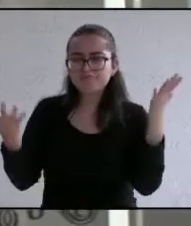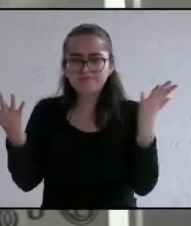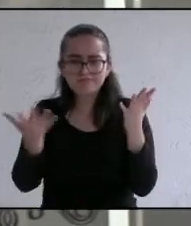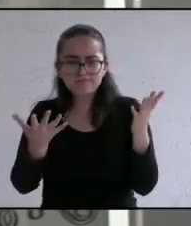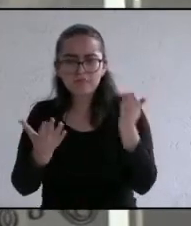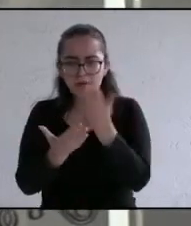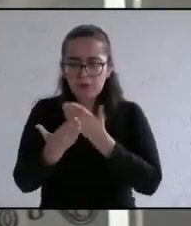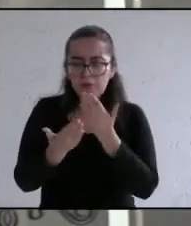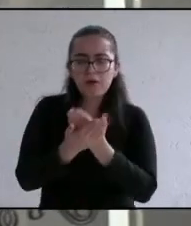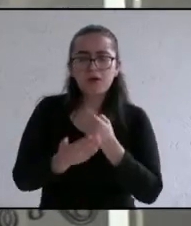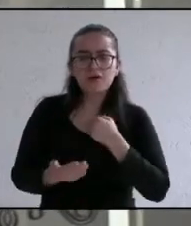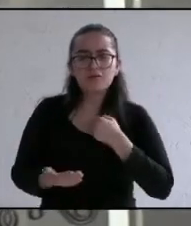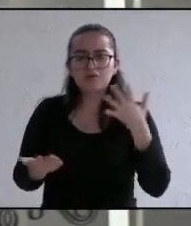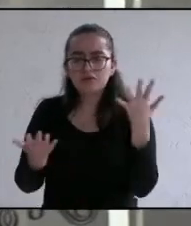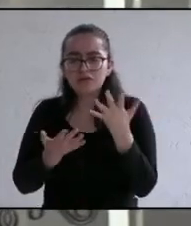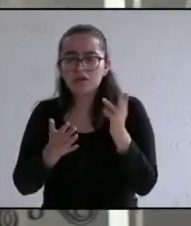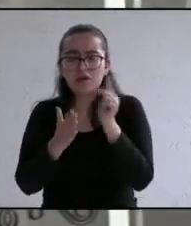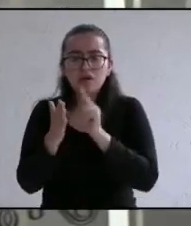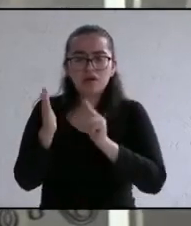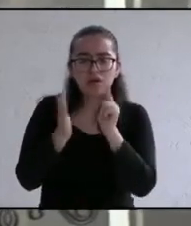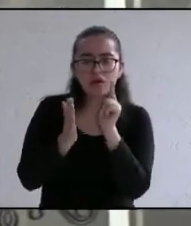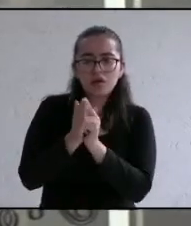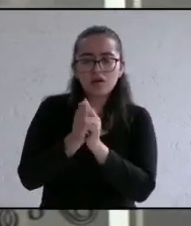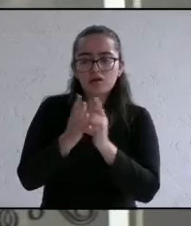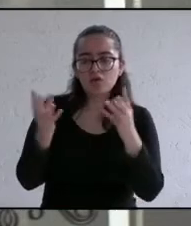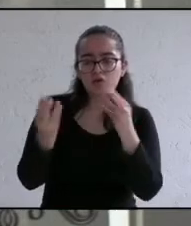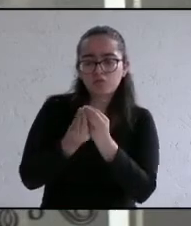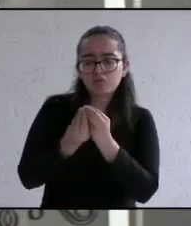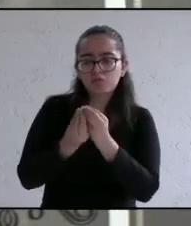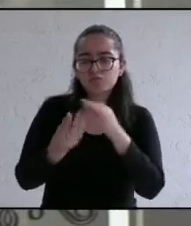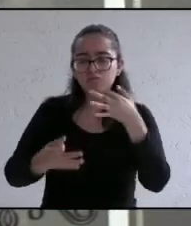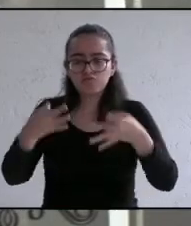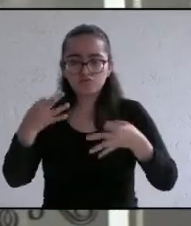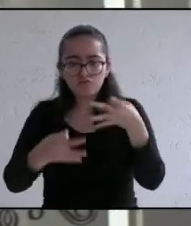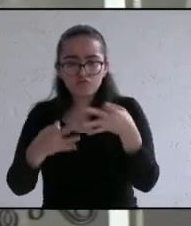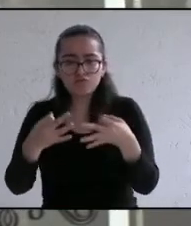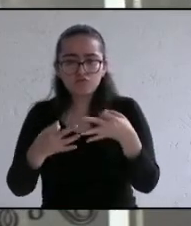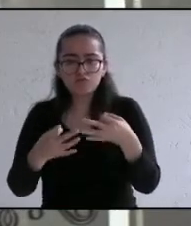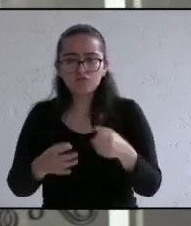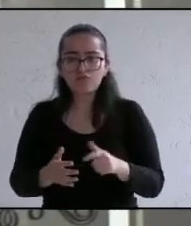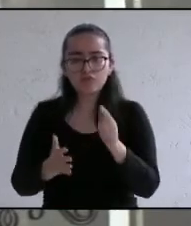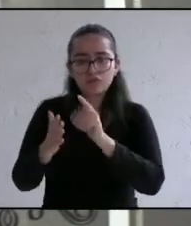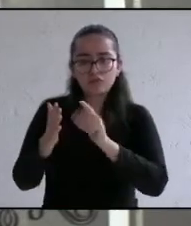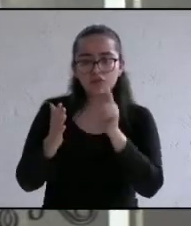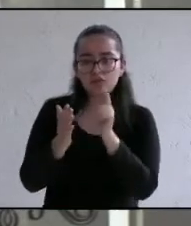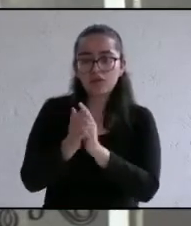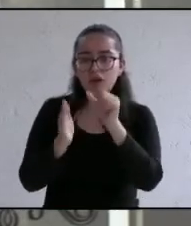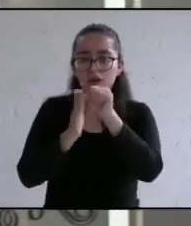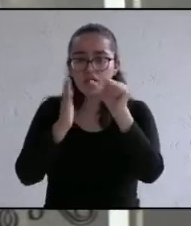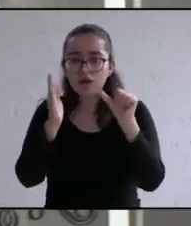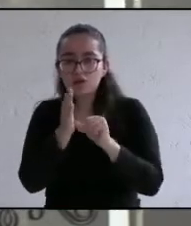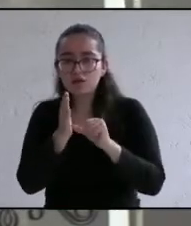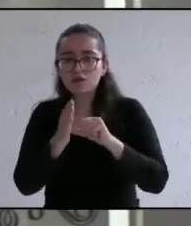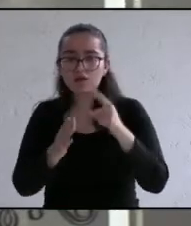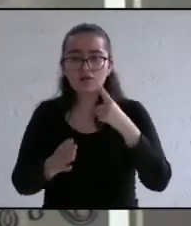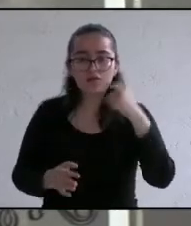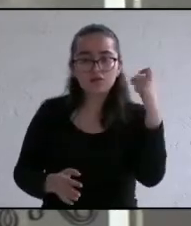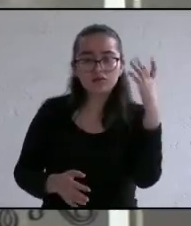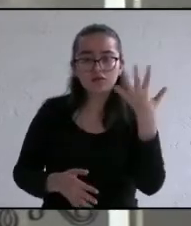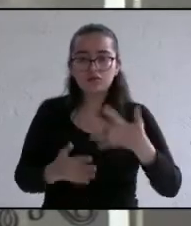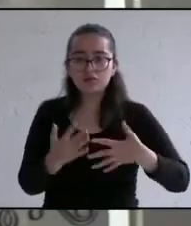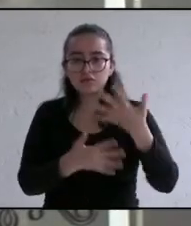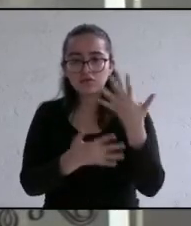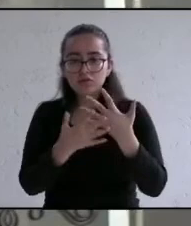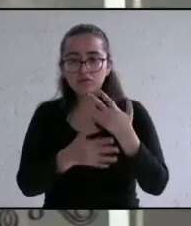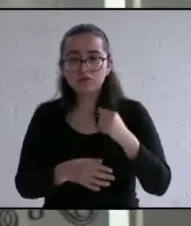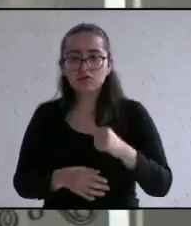esto basado en la ley de coordinación fiscal así también la constitución general de la república en el artículo 115 en su fracción cuarta nos da